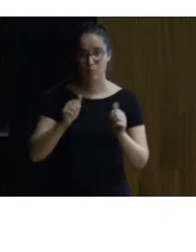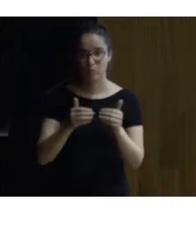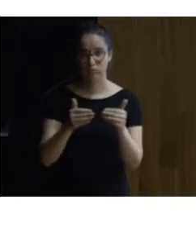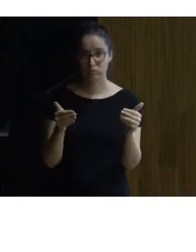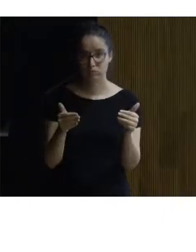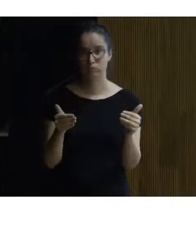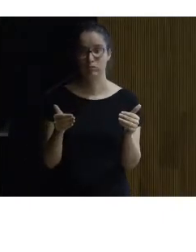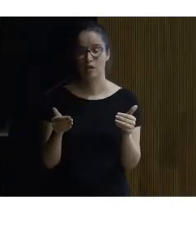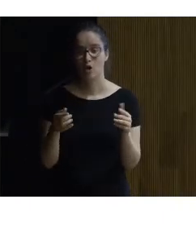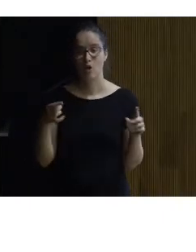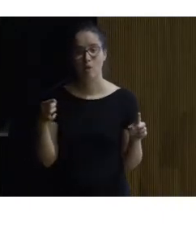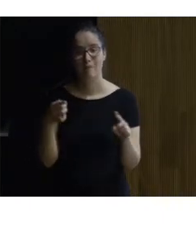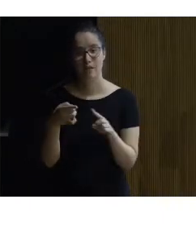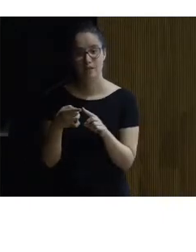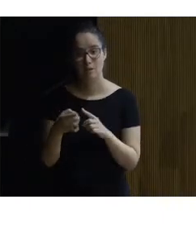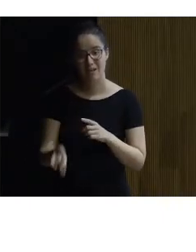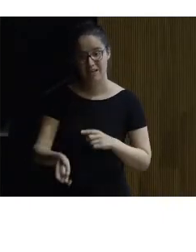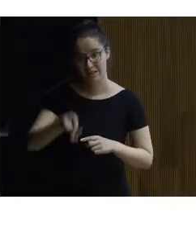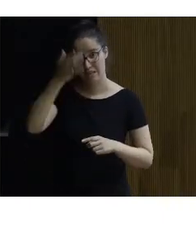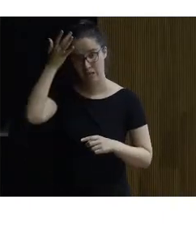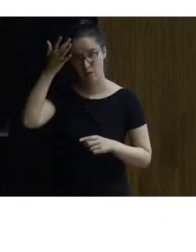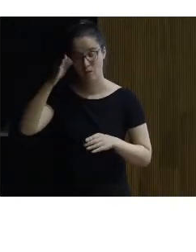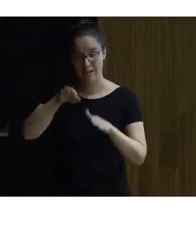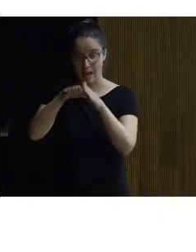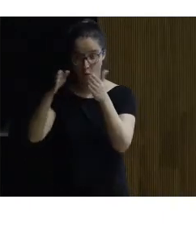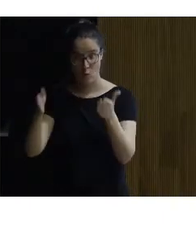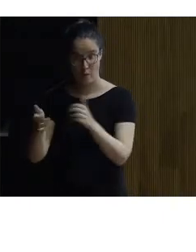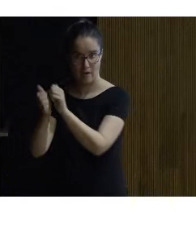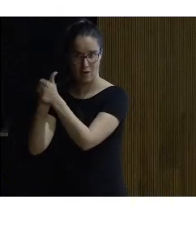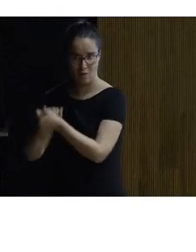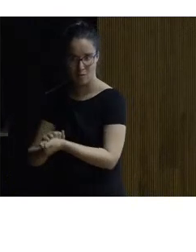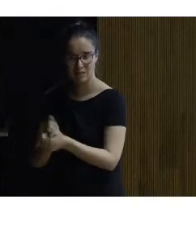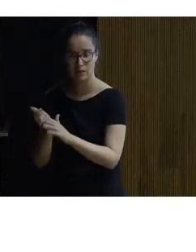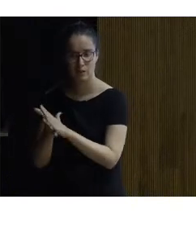la idea de la creación de una neocueva es decir facilitar